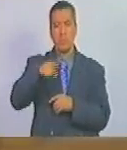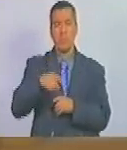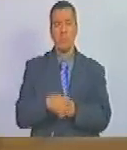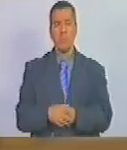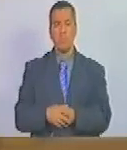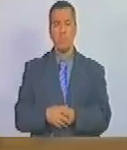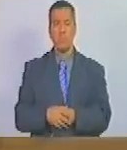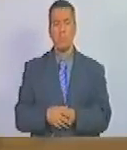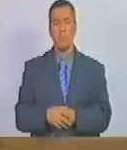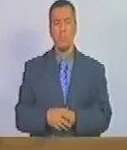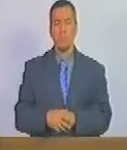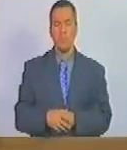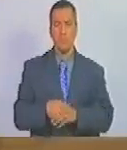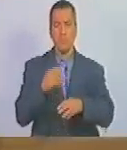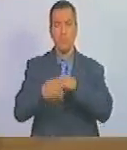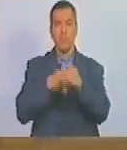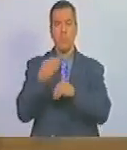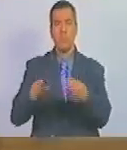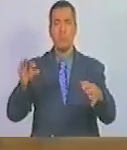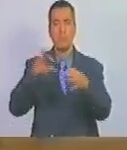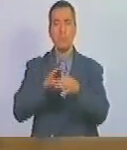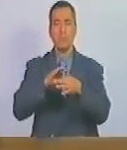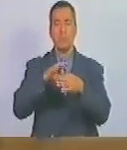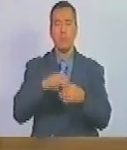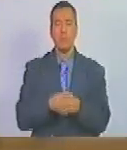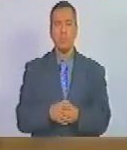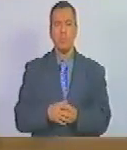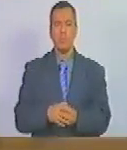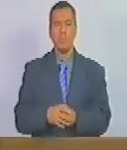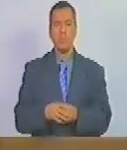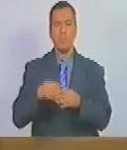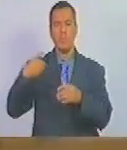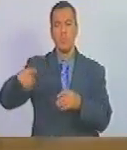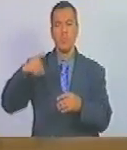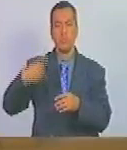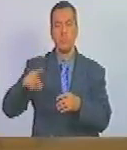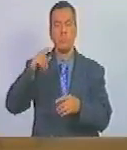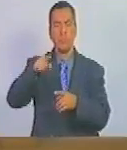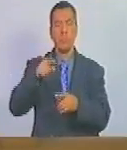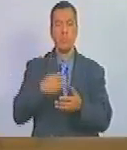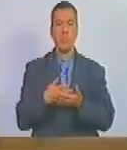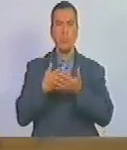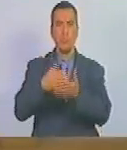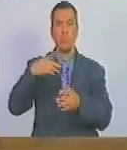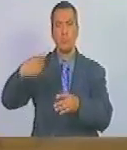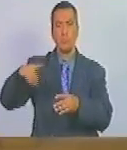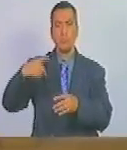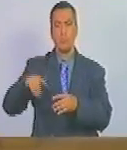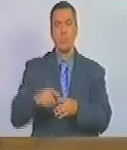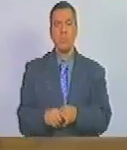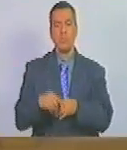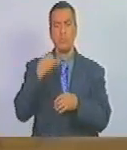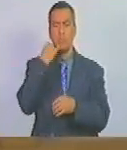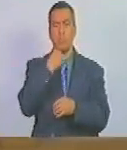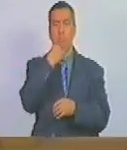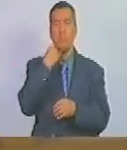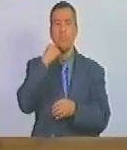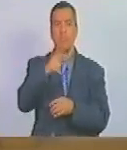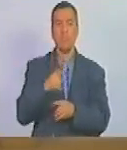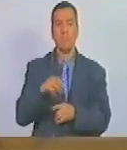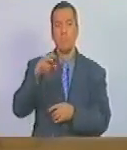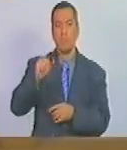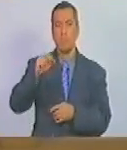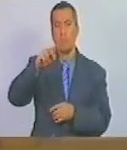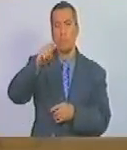por hacer alianzas incluso con la ultraderecha y para complacer a la ultraderecha en Israel al